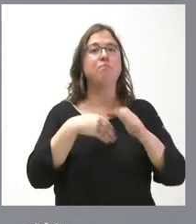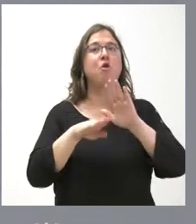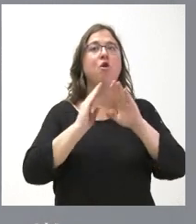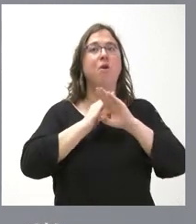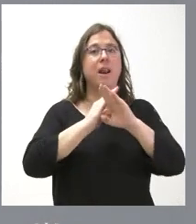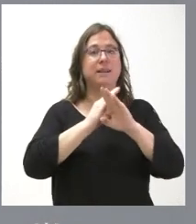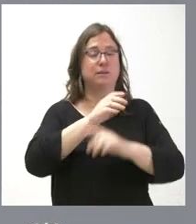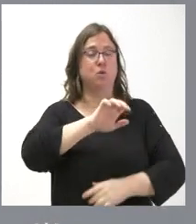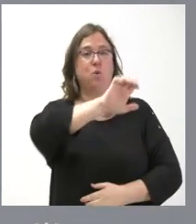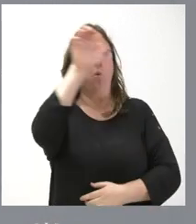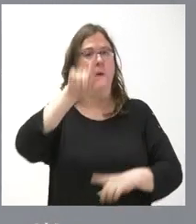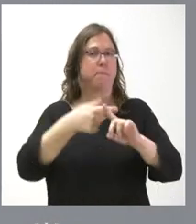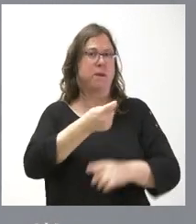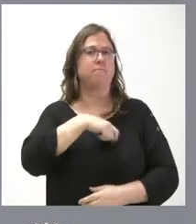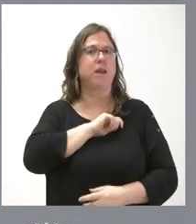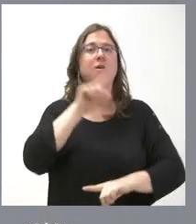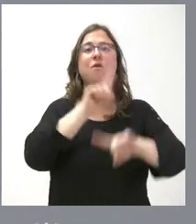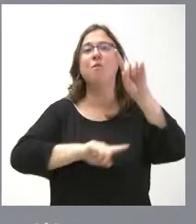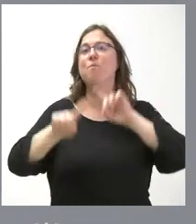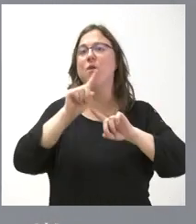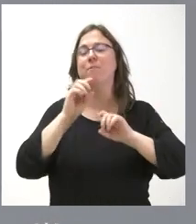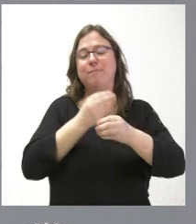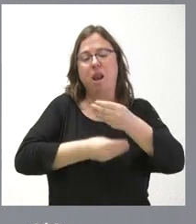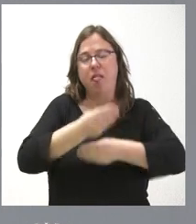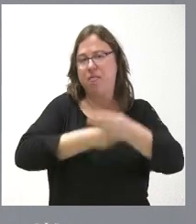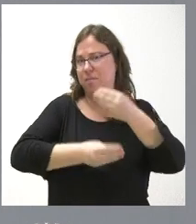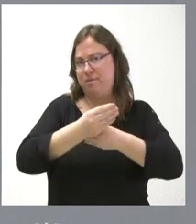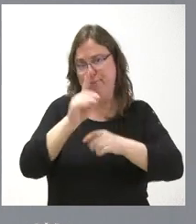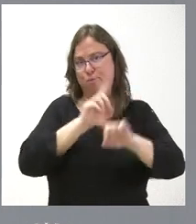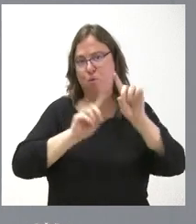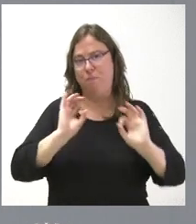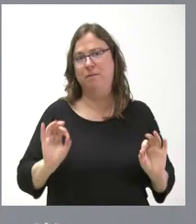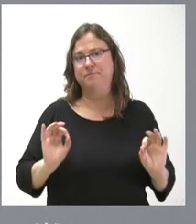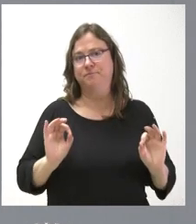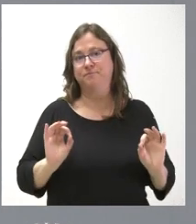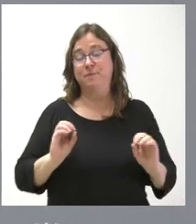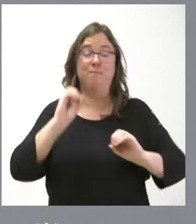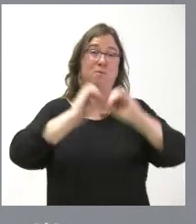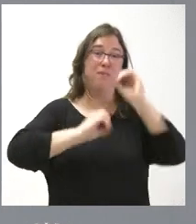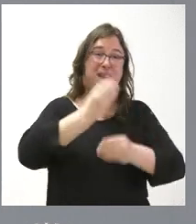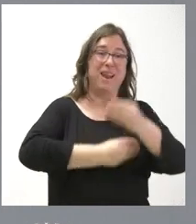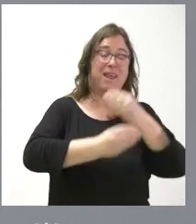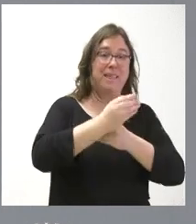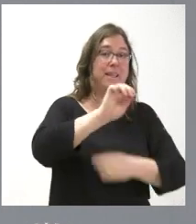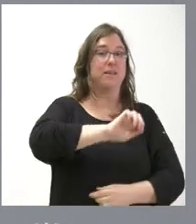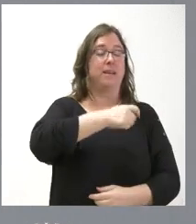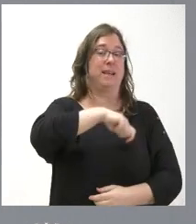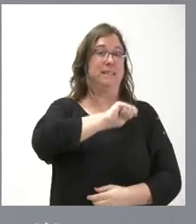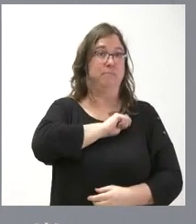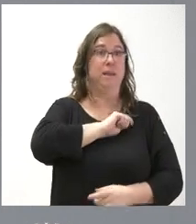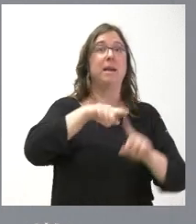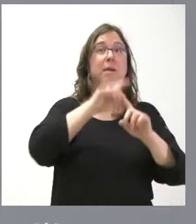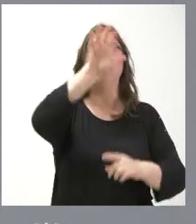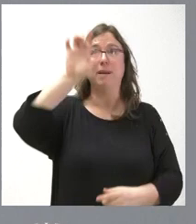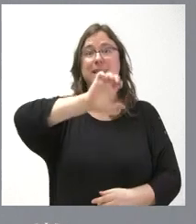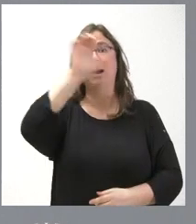y también como España, un problema con la tasa de natalidad. La tasa de natalidad de España, igual que la de los países europeos o